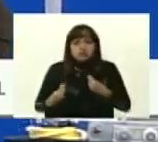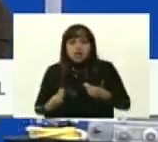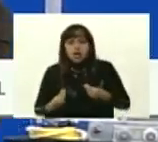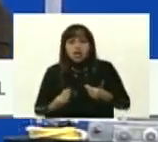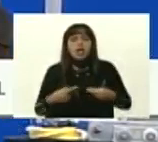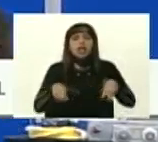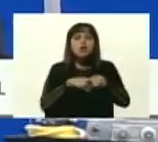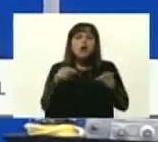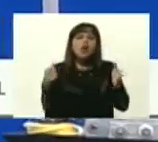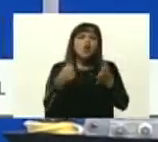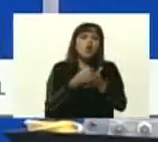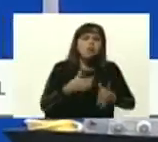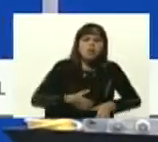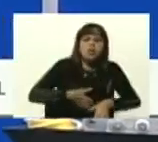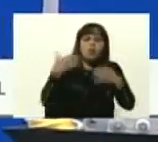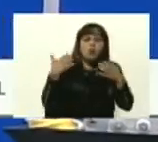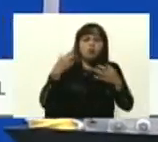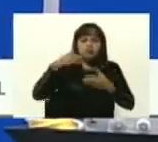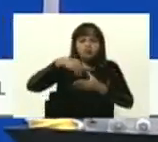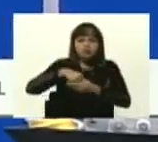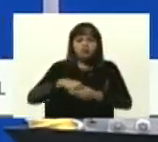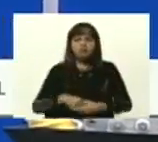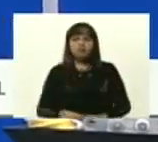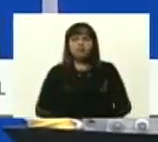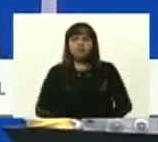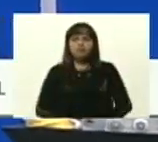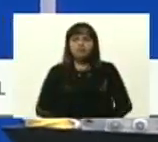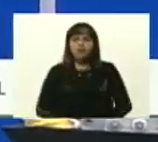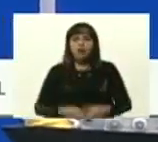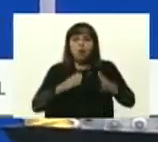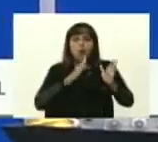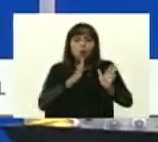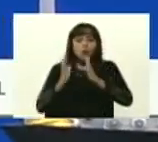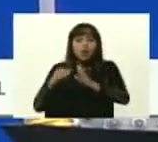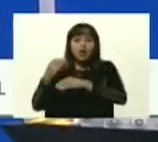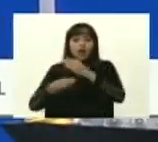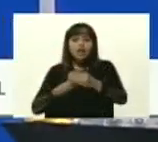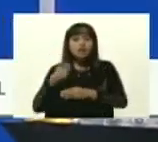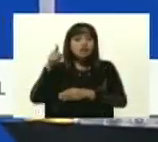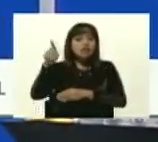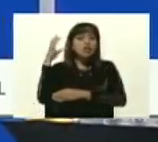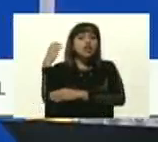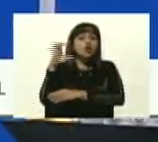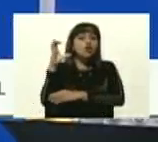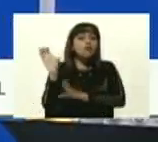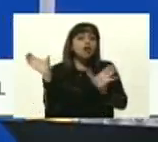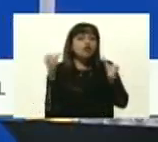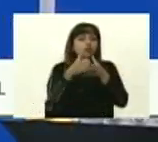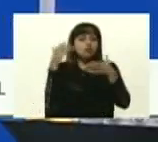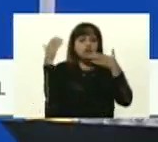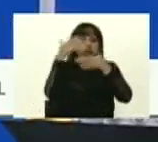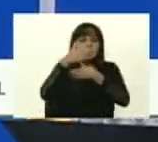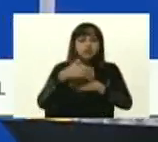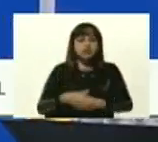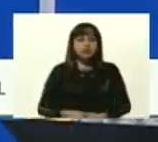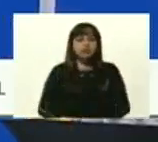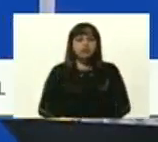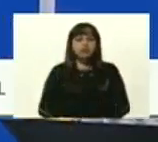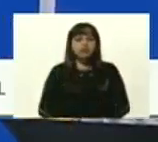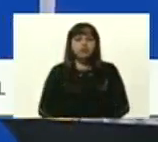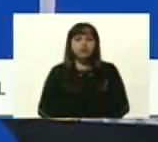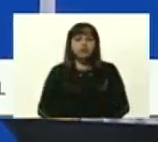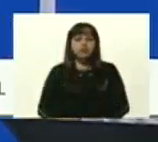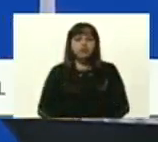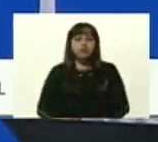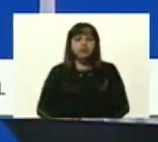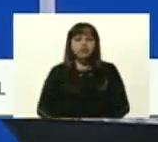golpes de odio que traen, ordenados desde Colombia por el terrorismo colombiano